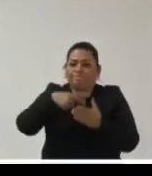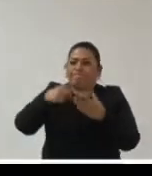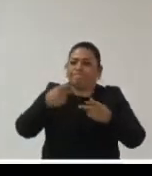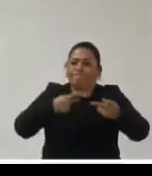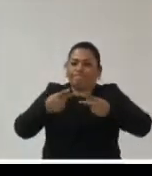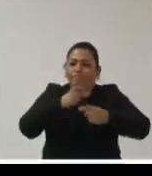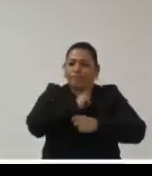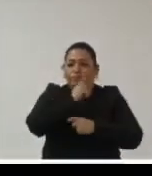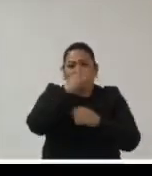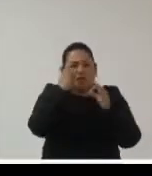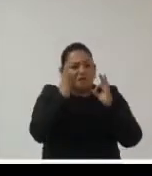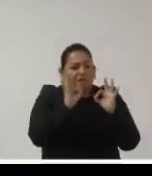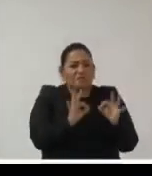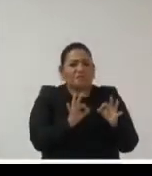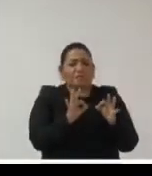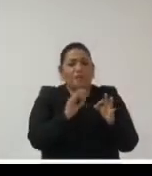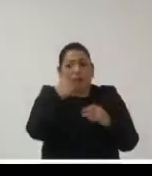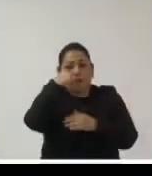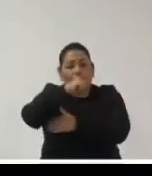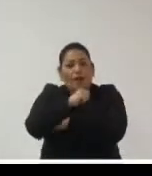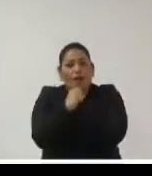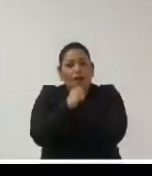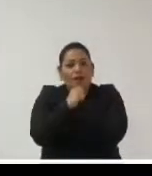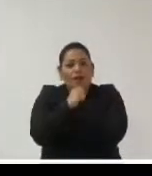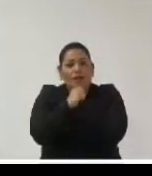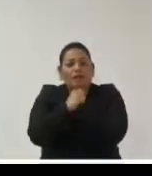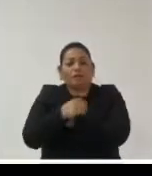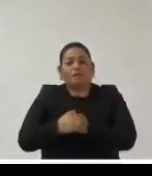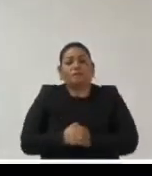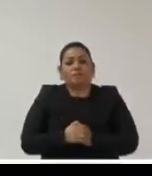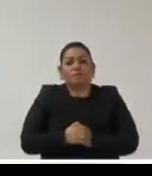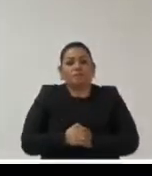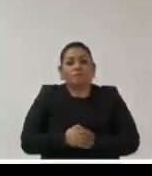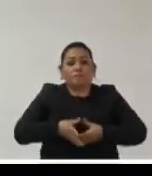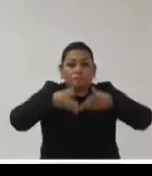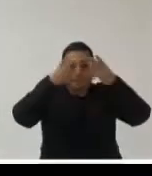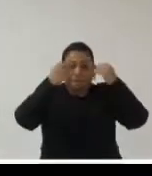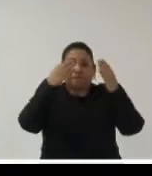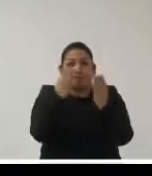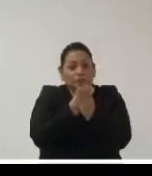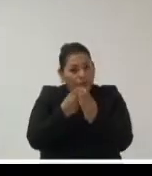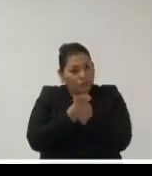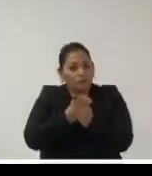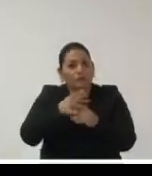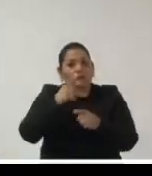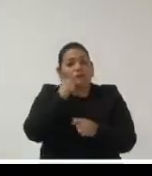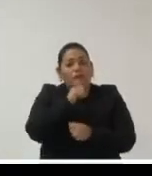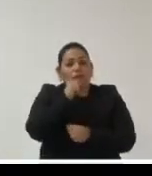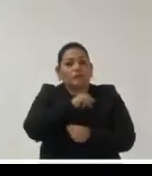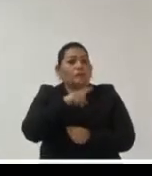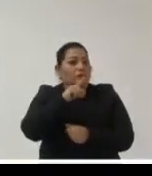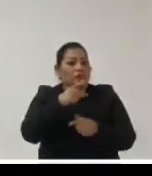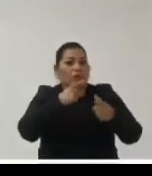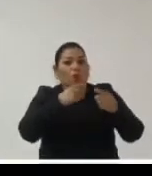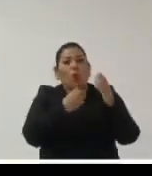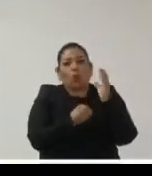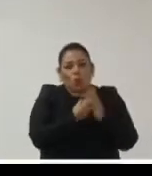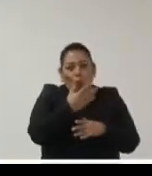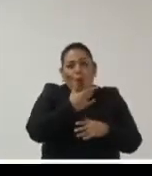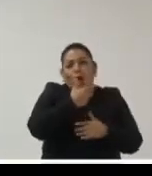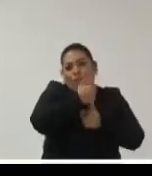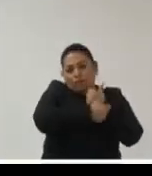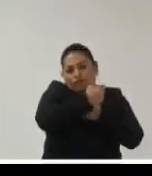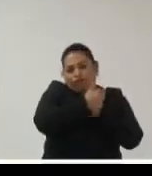preparados para ello tenemos la formación adecuada para poder lograrlo o requeriremos nuevas competencias a lo cual me